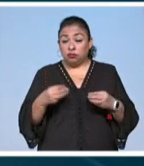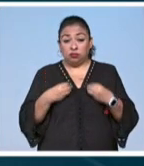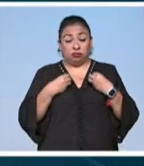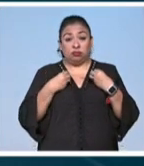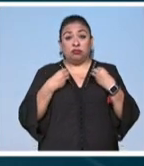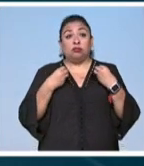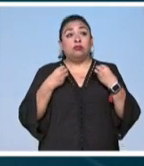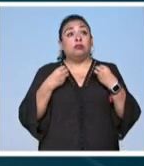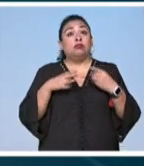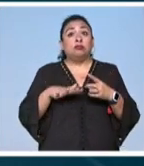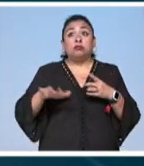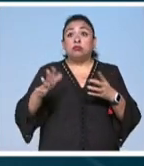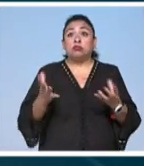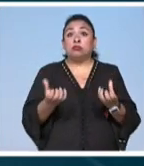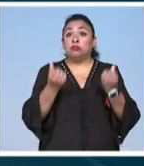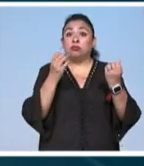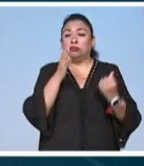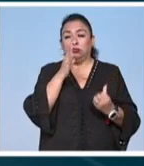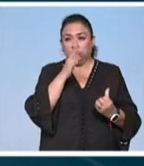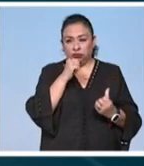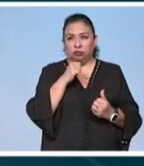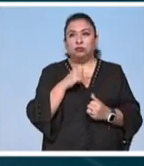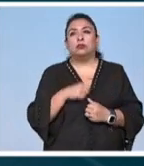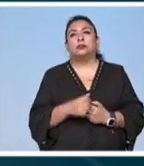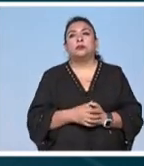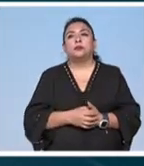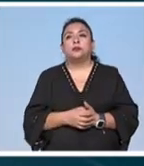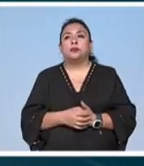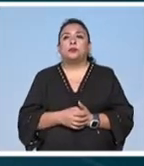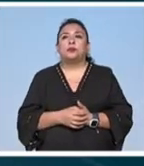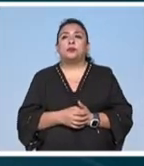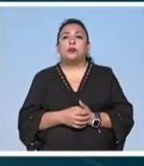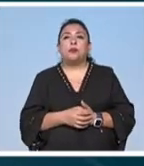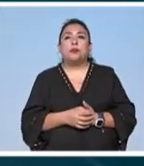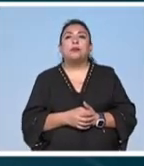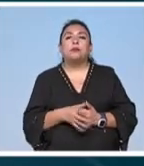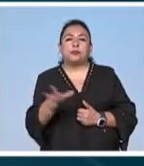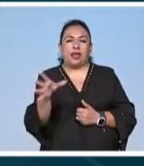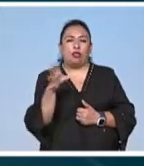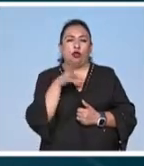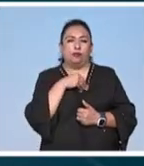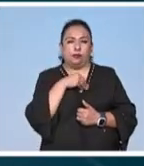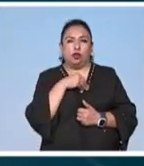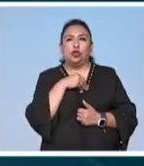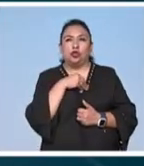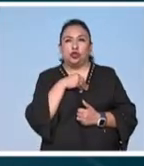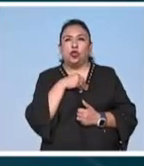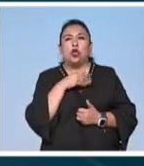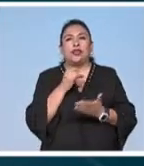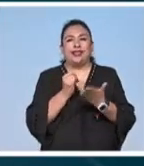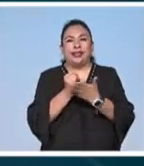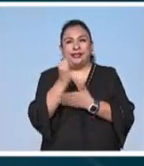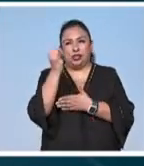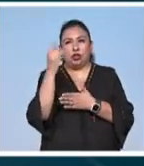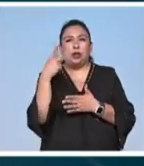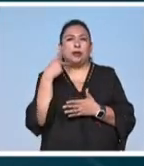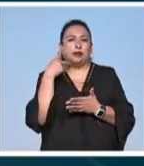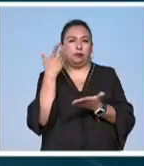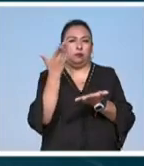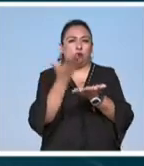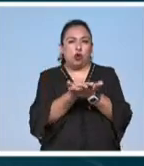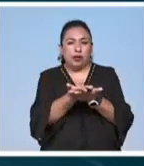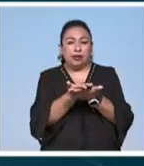salva el medio que lo rodea en términos de la adopción de la toma de decisiones de política